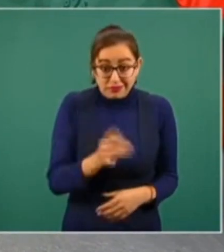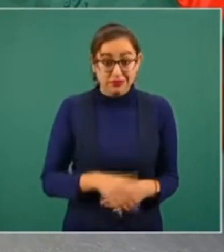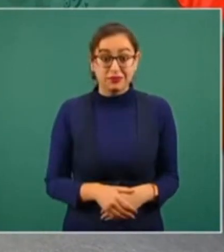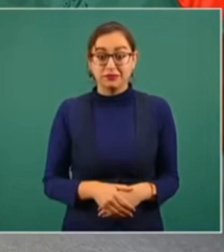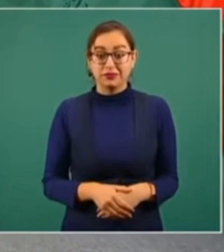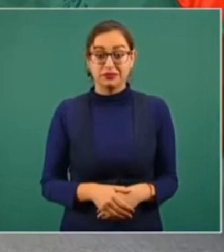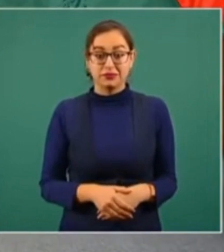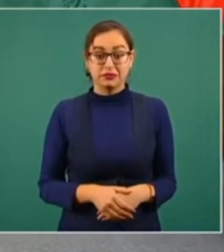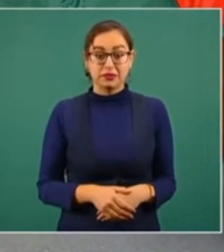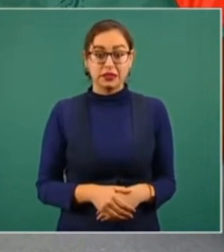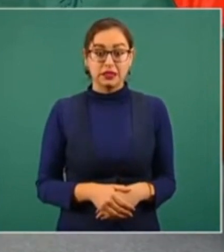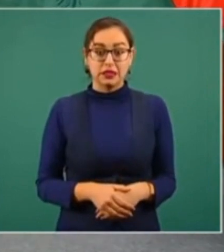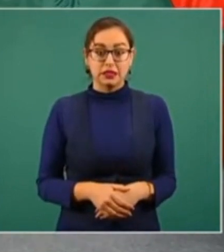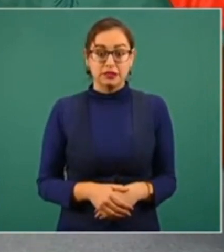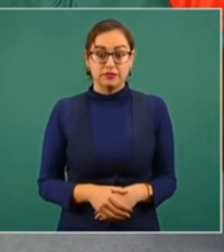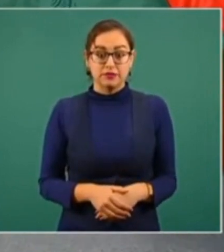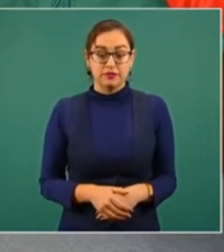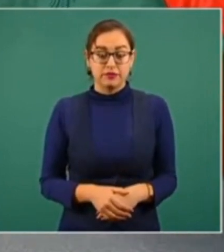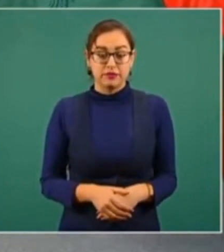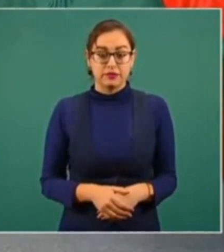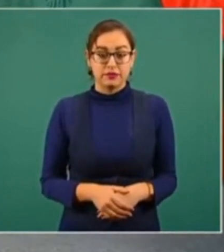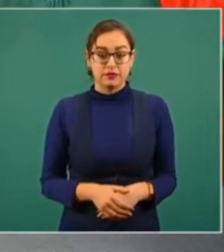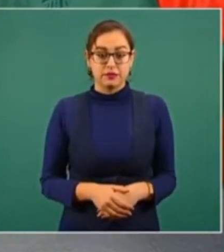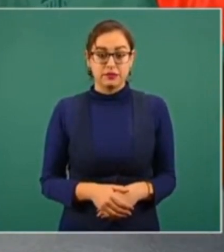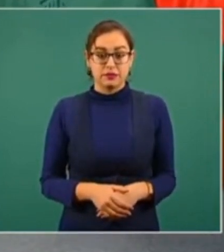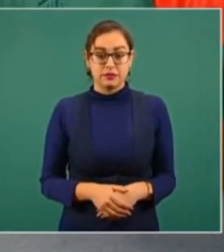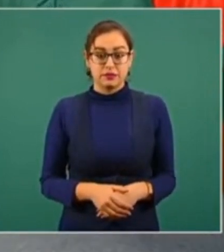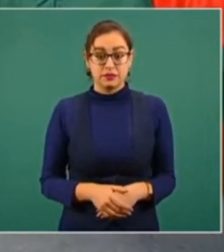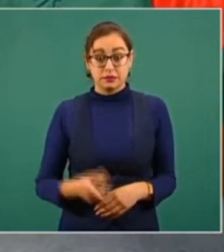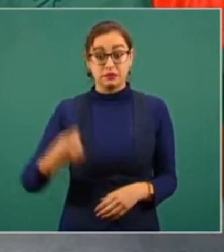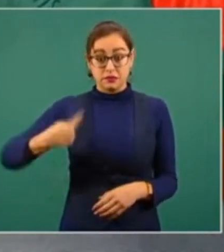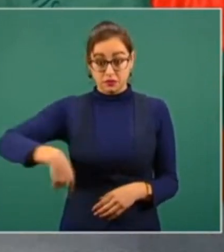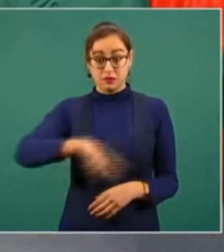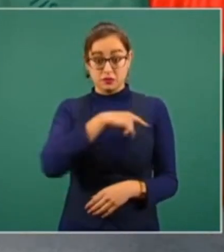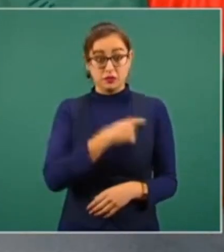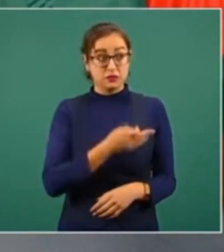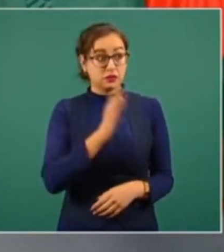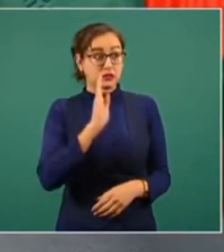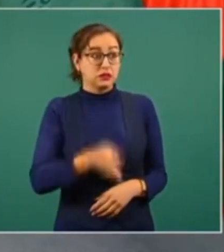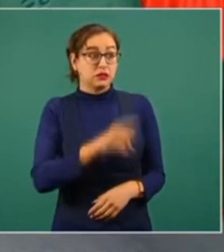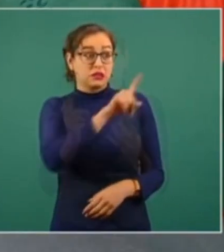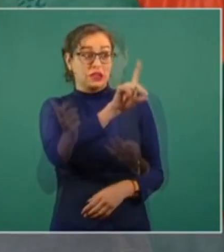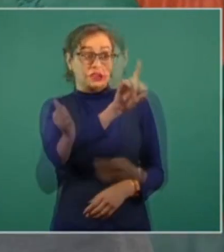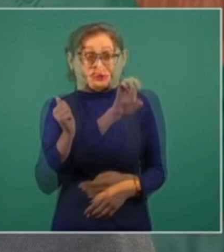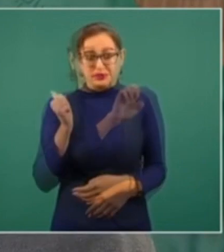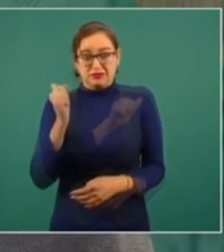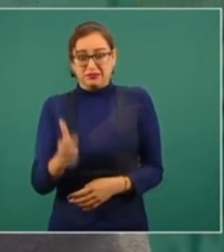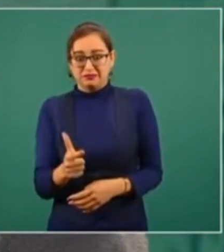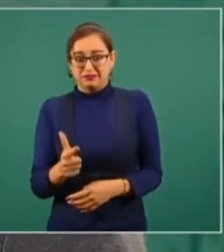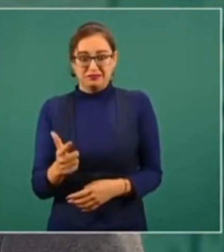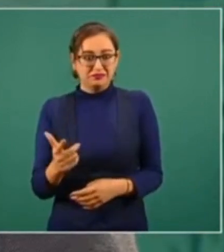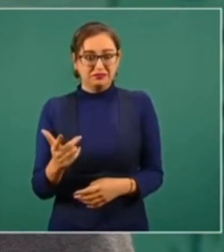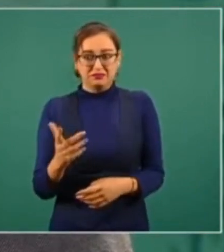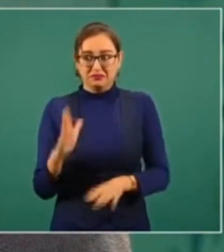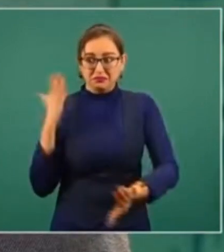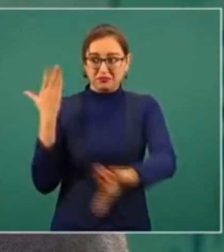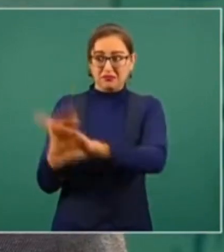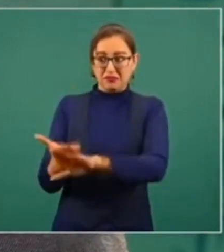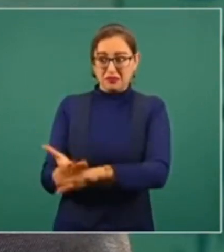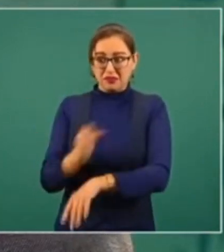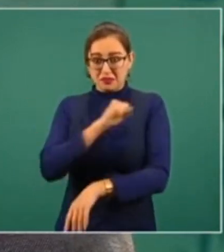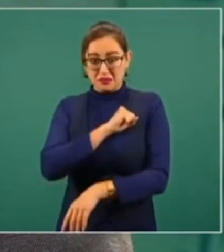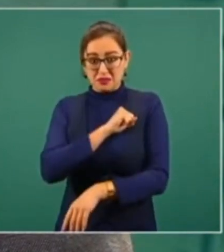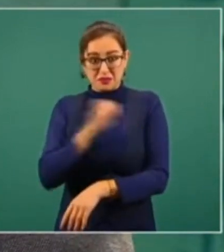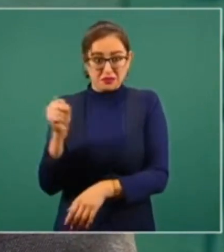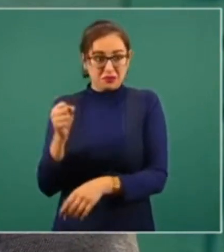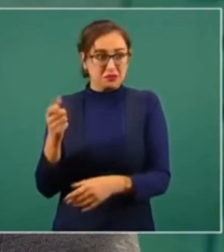ni modo que nosotros vamos a inventar delitos, nada más porque se trata de la DEA, la DEA